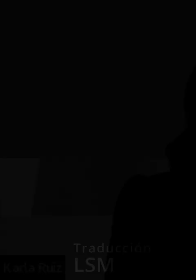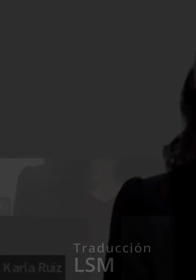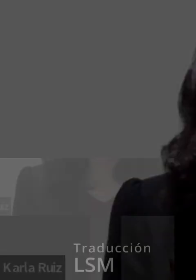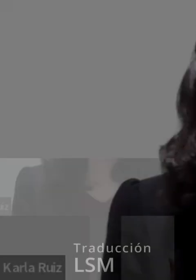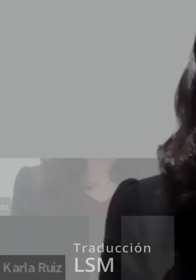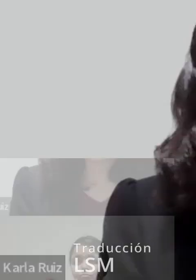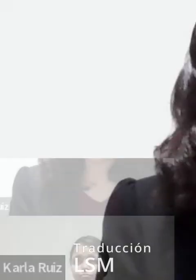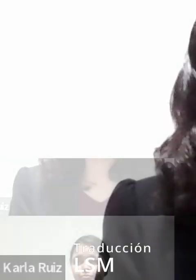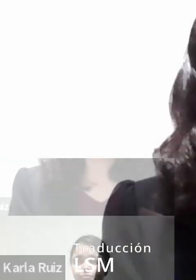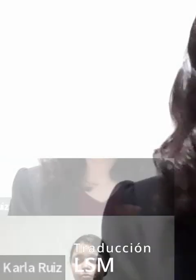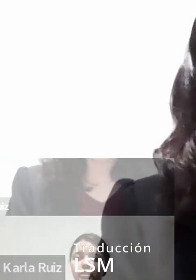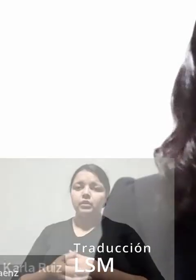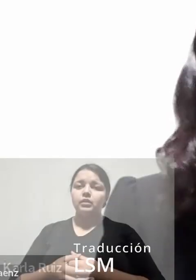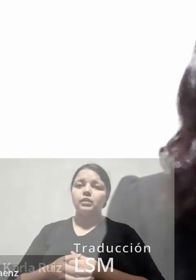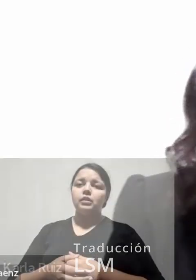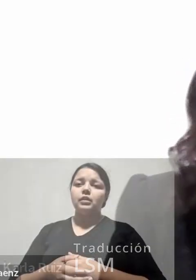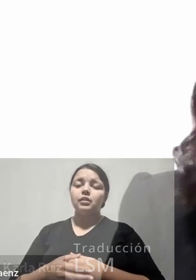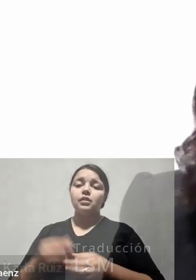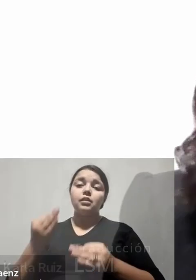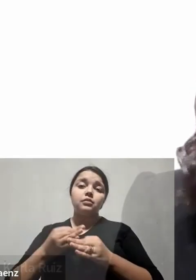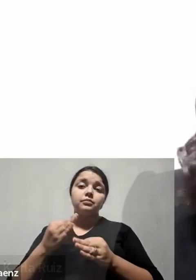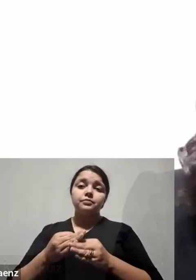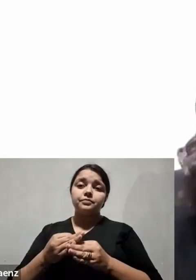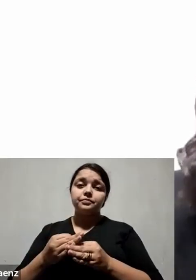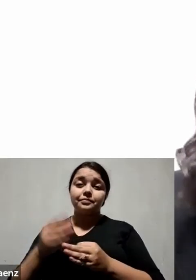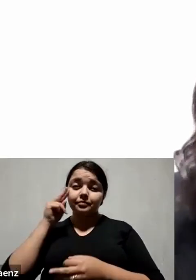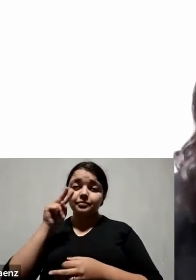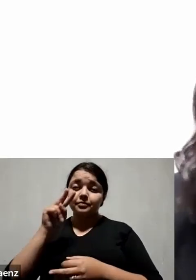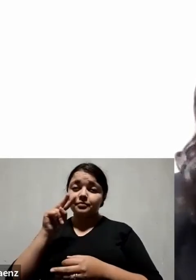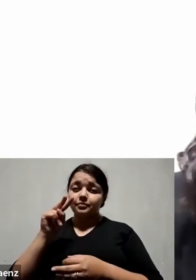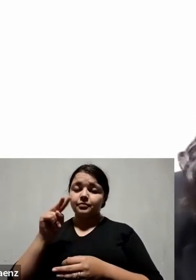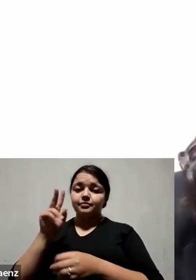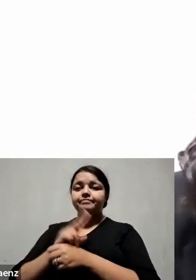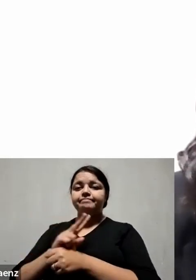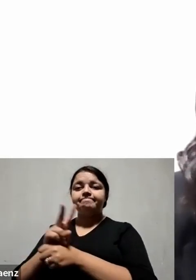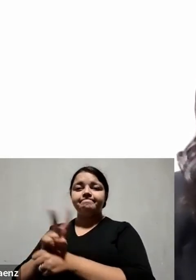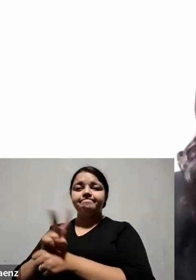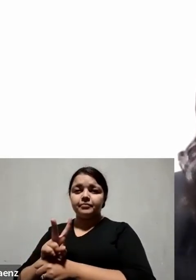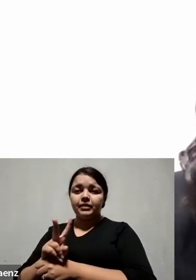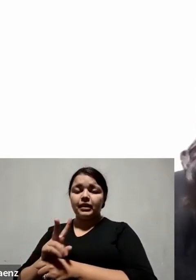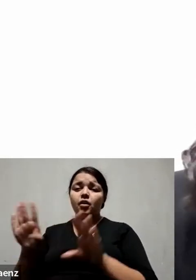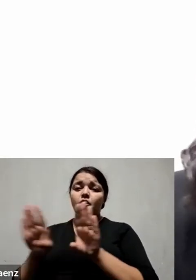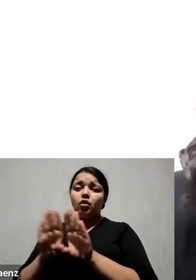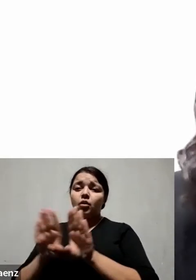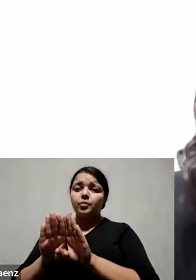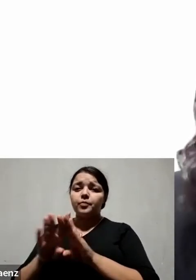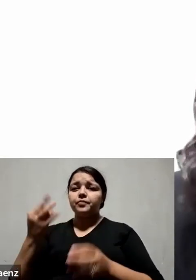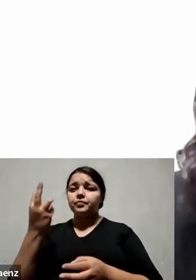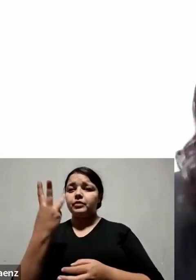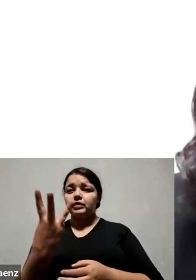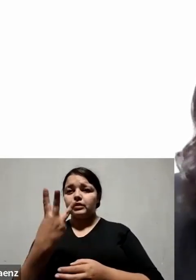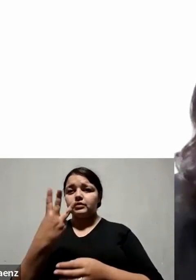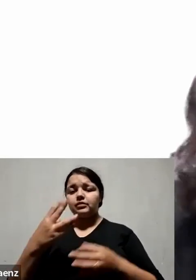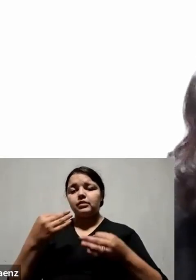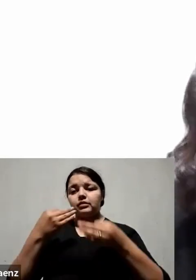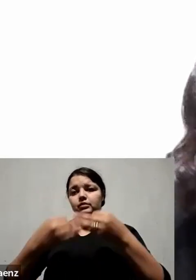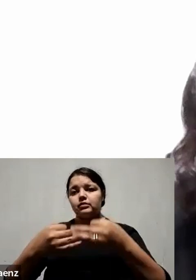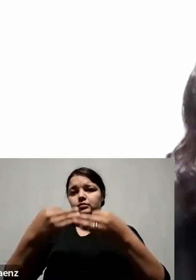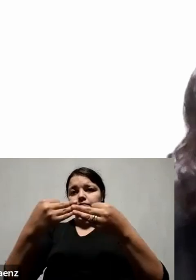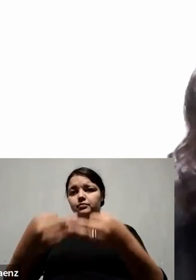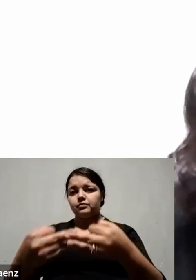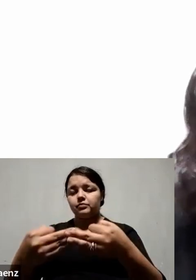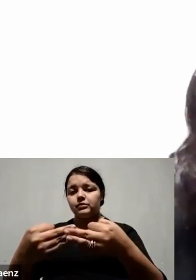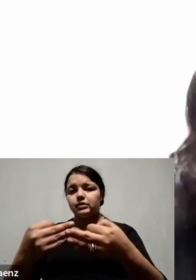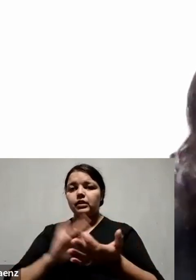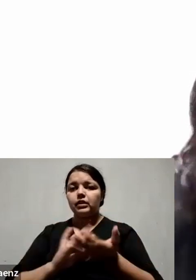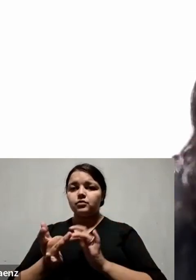En este momento vimos la cita que habla de tres tentaciones que vive Jesús